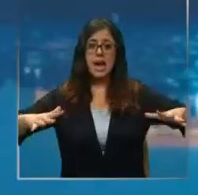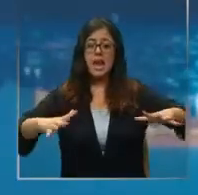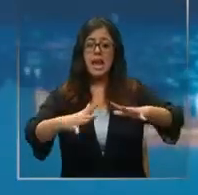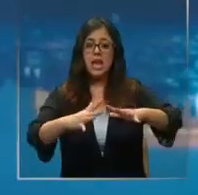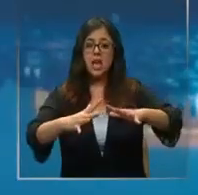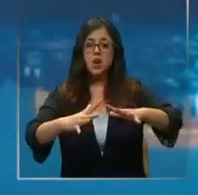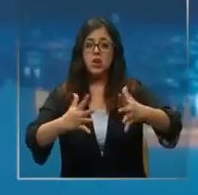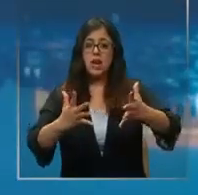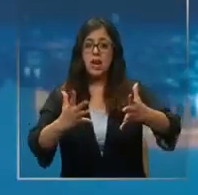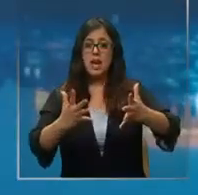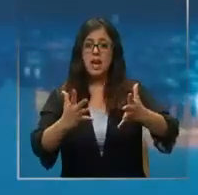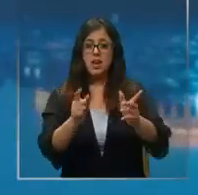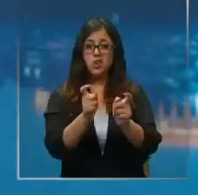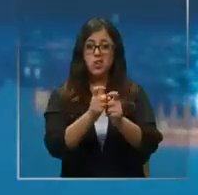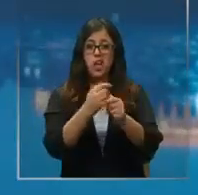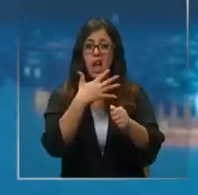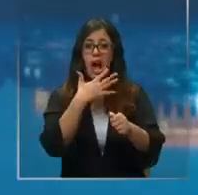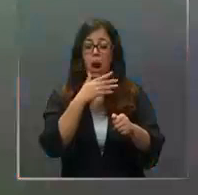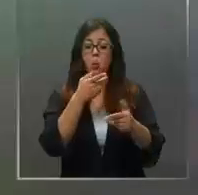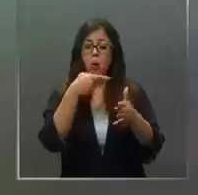tengan contacto con el agua.